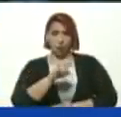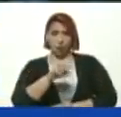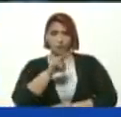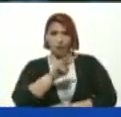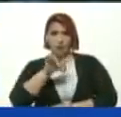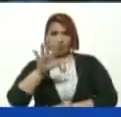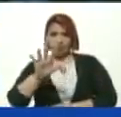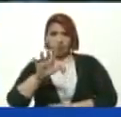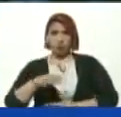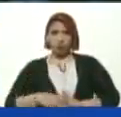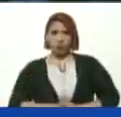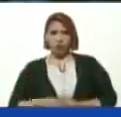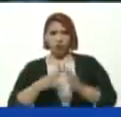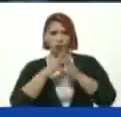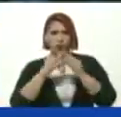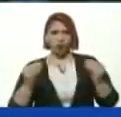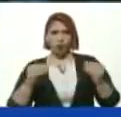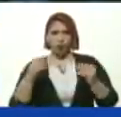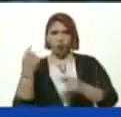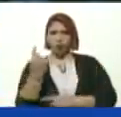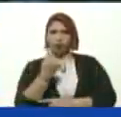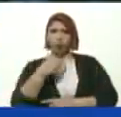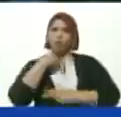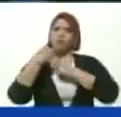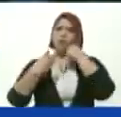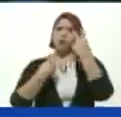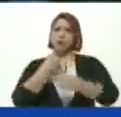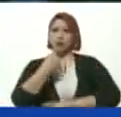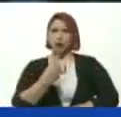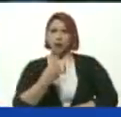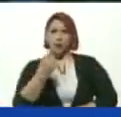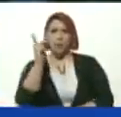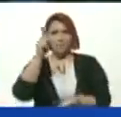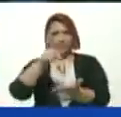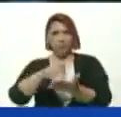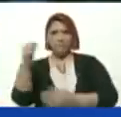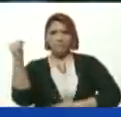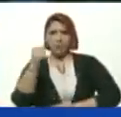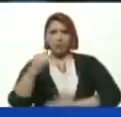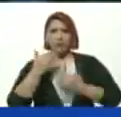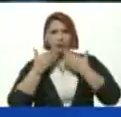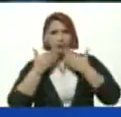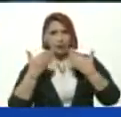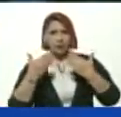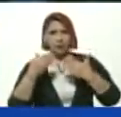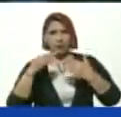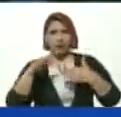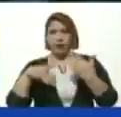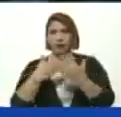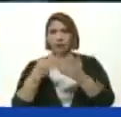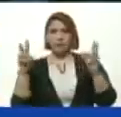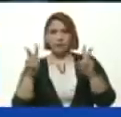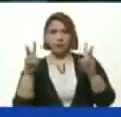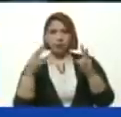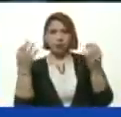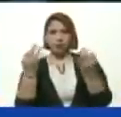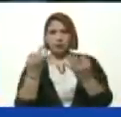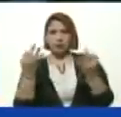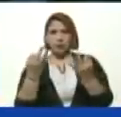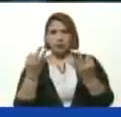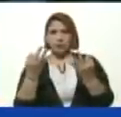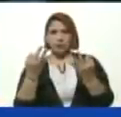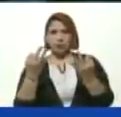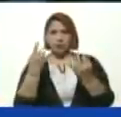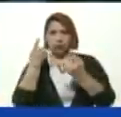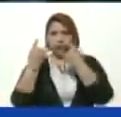Todos En una sola voz Digamos Presente Gracias Hasta la victoria Siempre muchachas Los